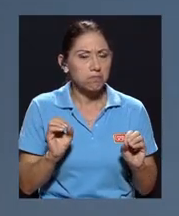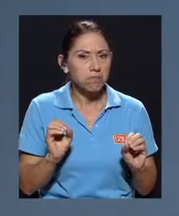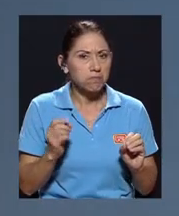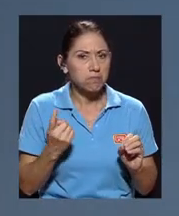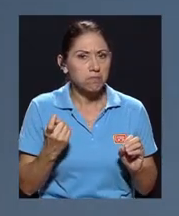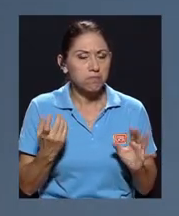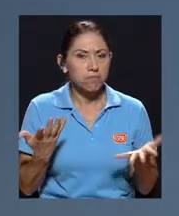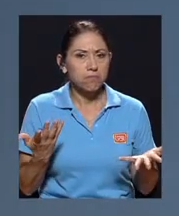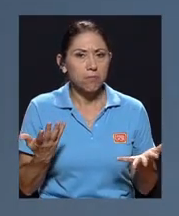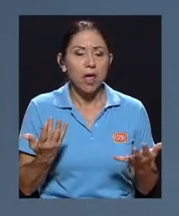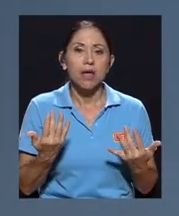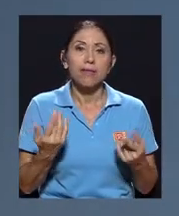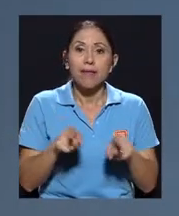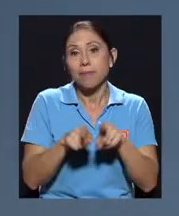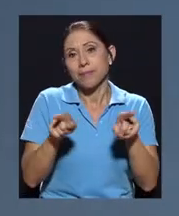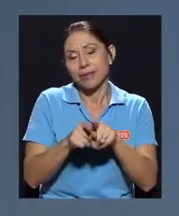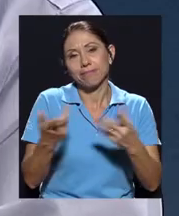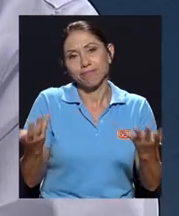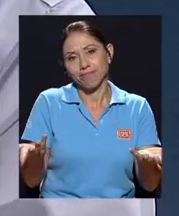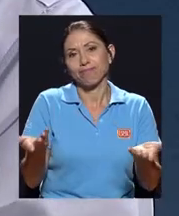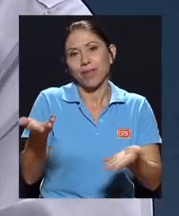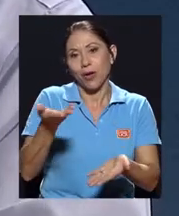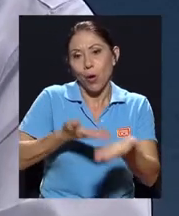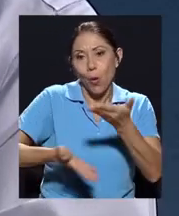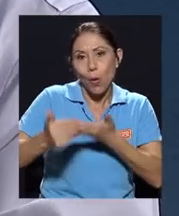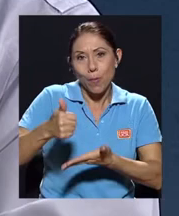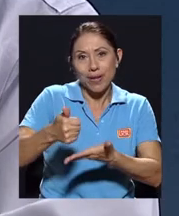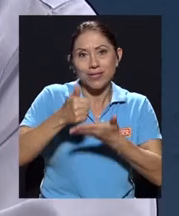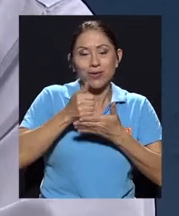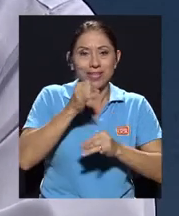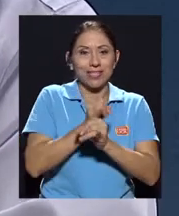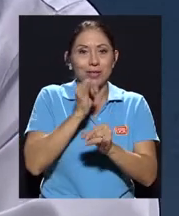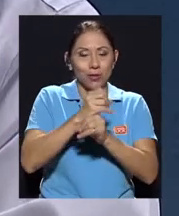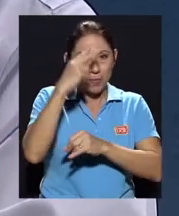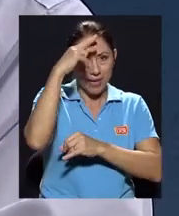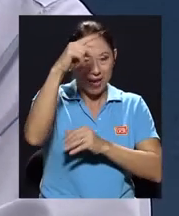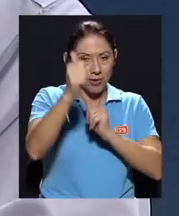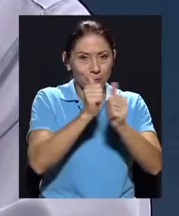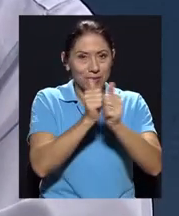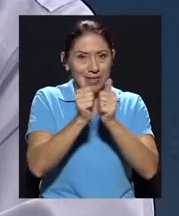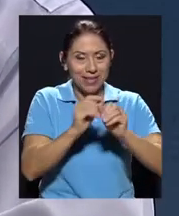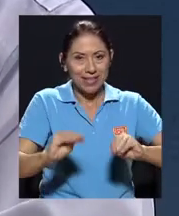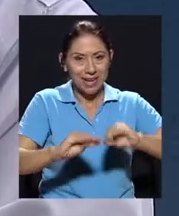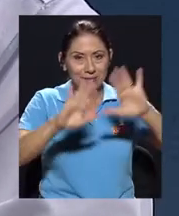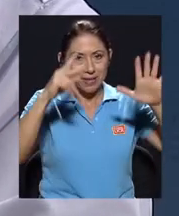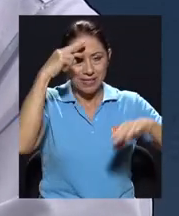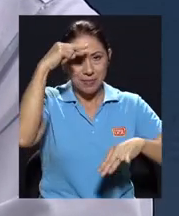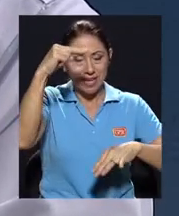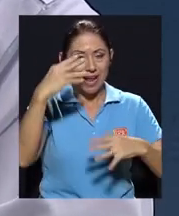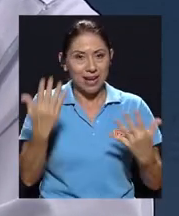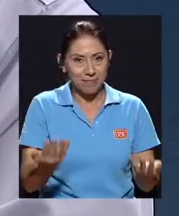evidentemente de la cooperación que hemos recibido de parte del Instituto Mexicano para la Competitividad y la Transparencia Mexicana.